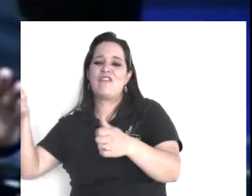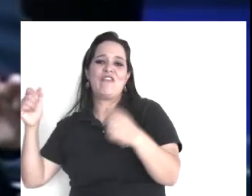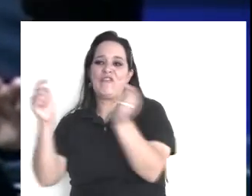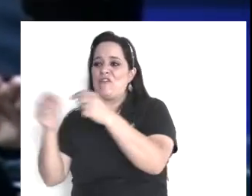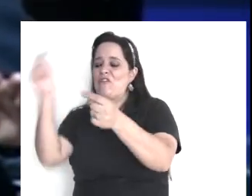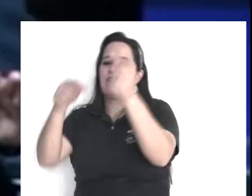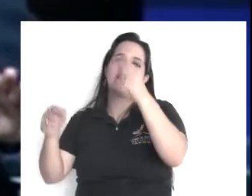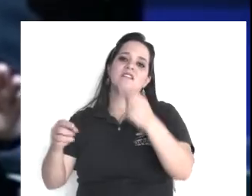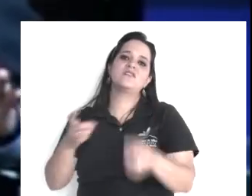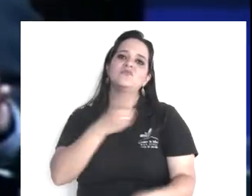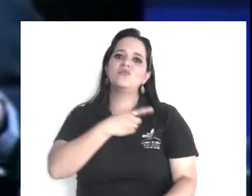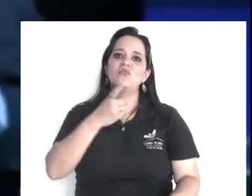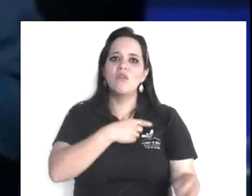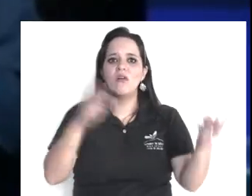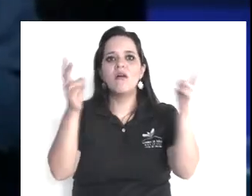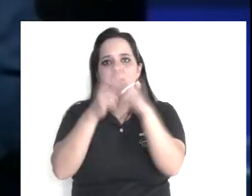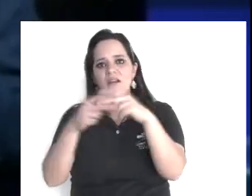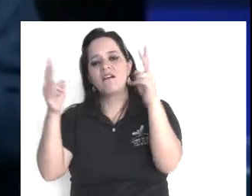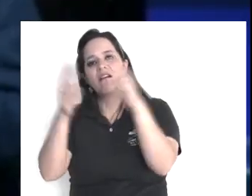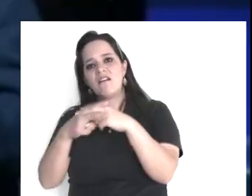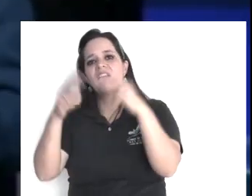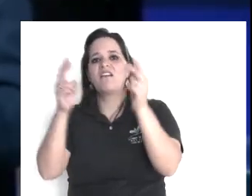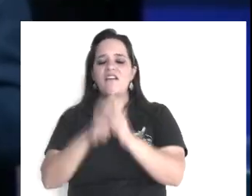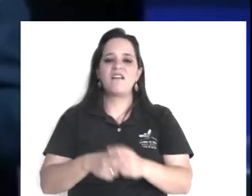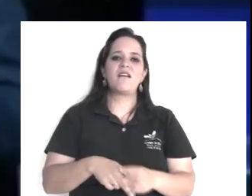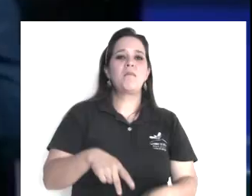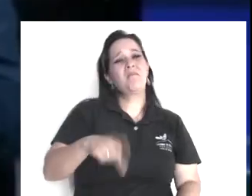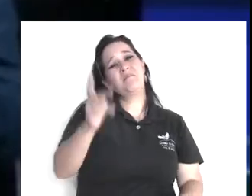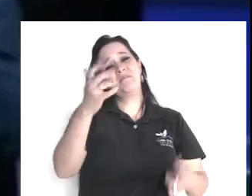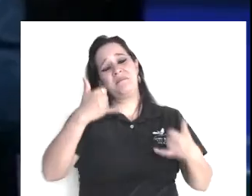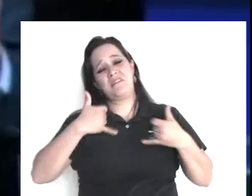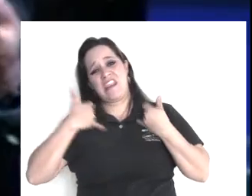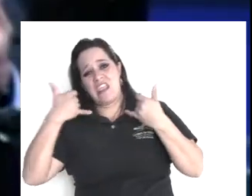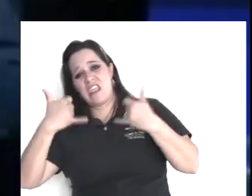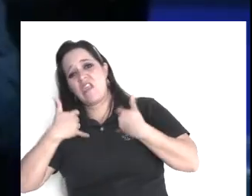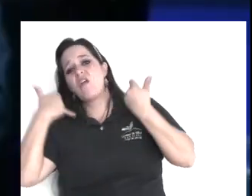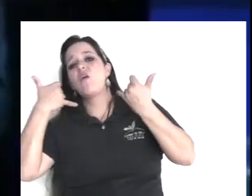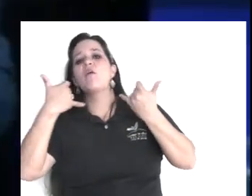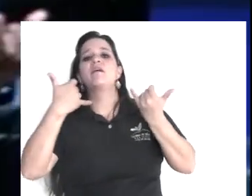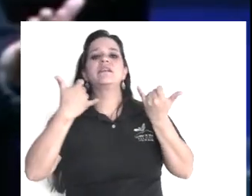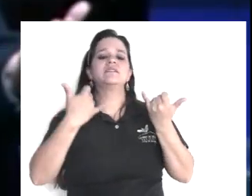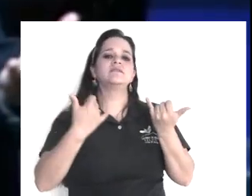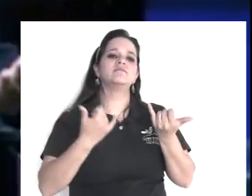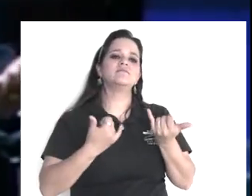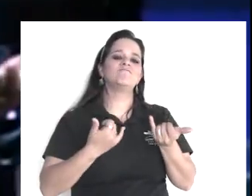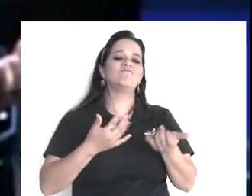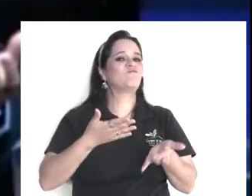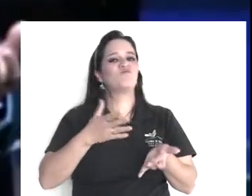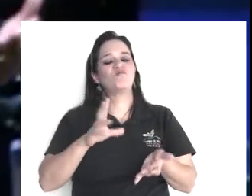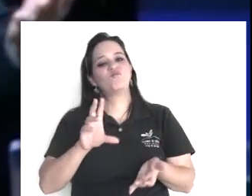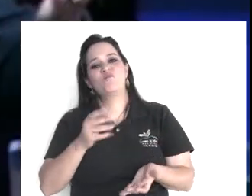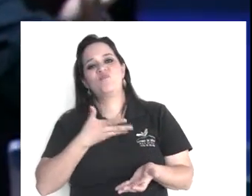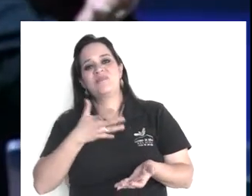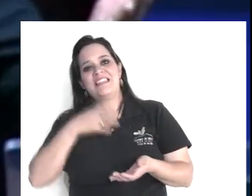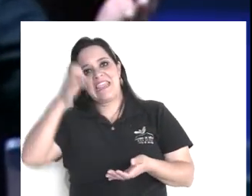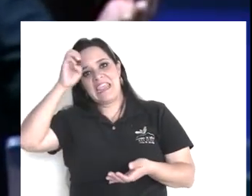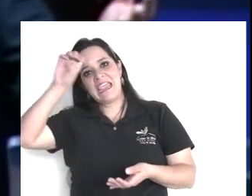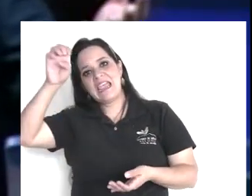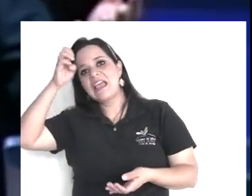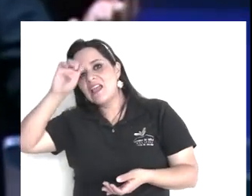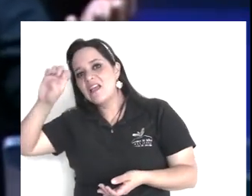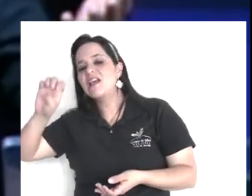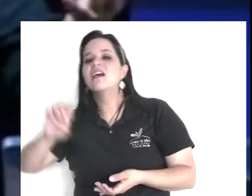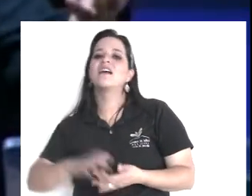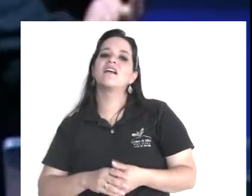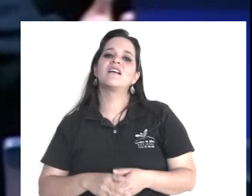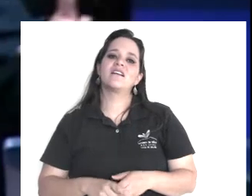escenario, y como eran jóvenes, digo, se distingue, porque eran jóvenes, pues, y es raro, que un joven,